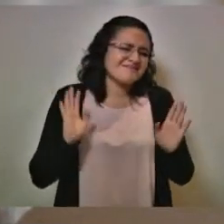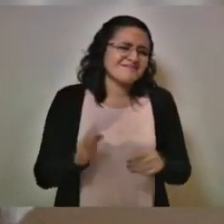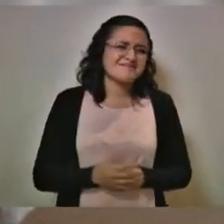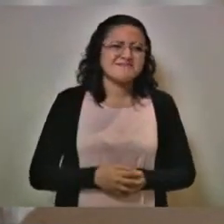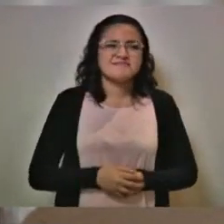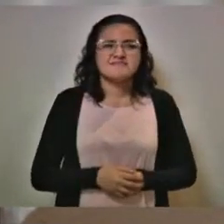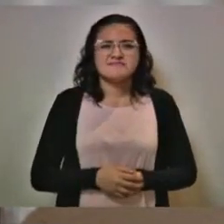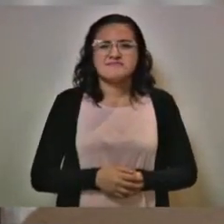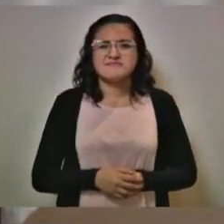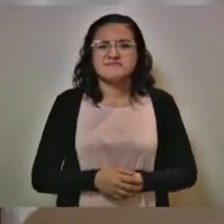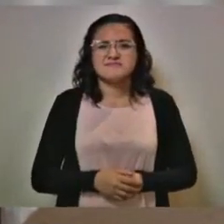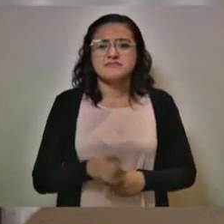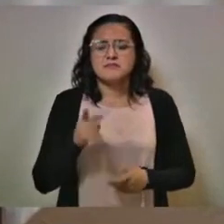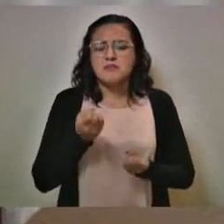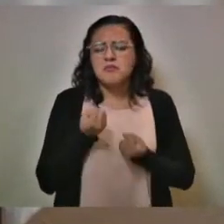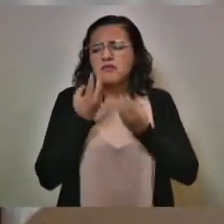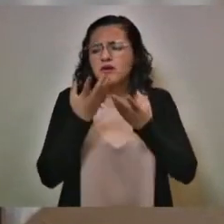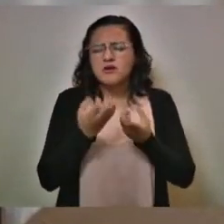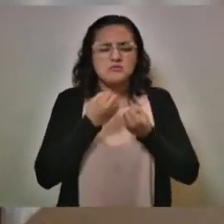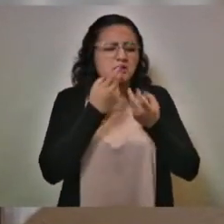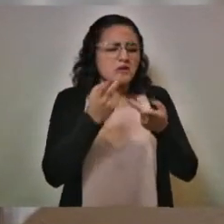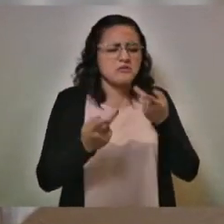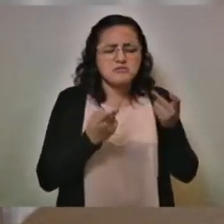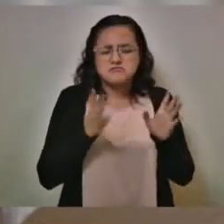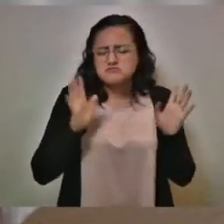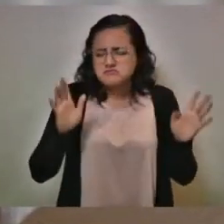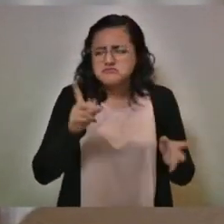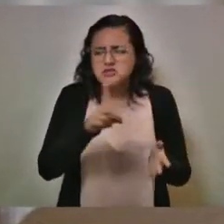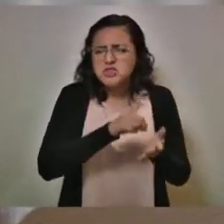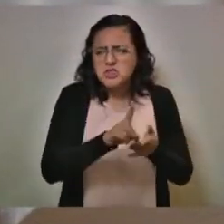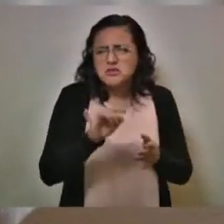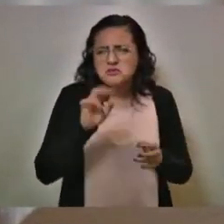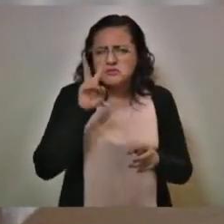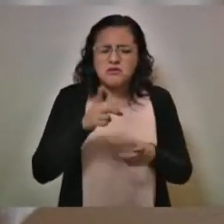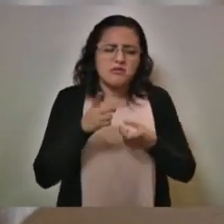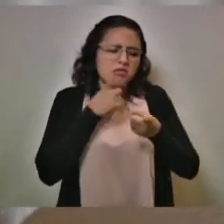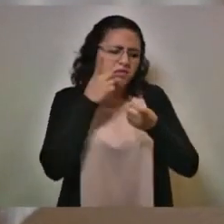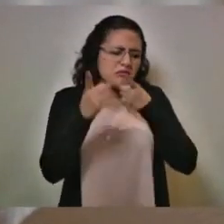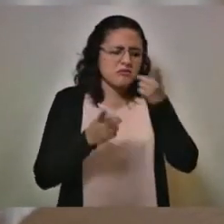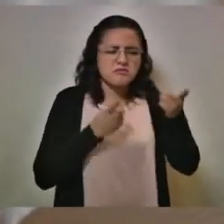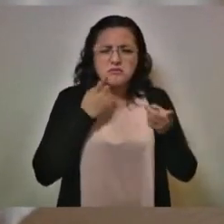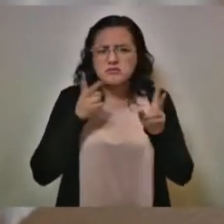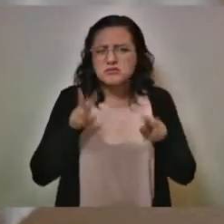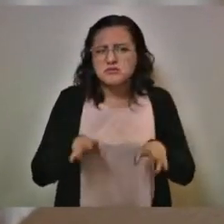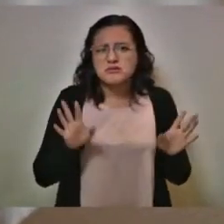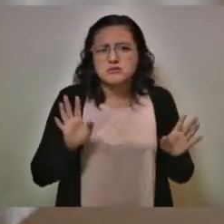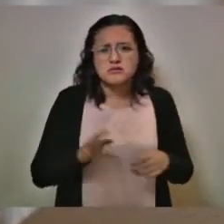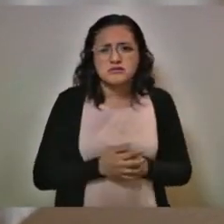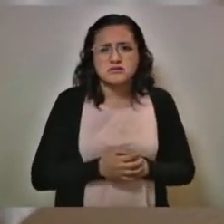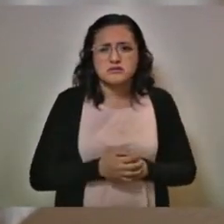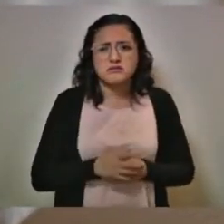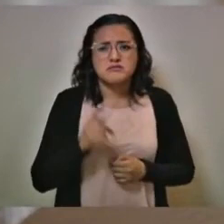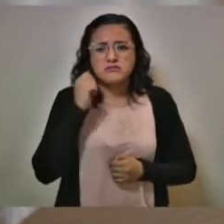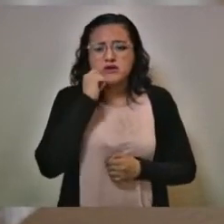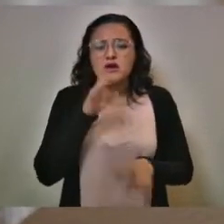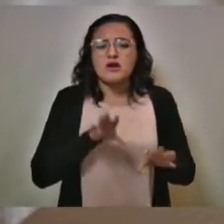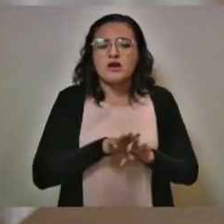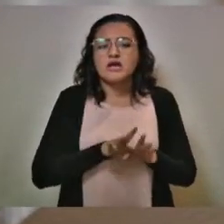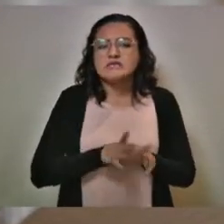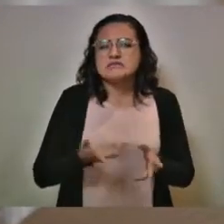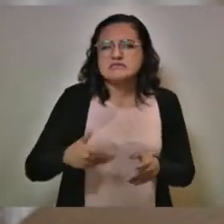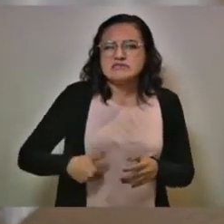hay que se expresen, tienen derecho a expresarse, aunque sea pura hiel lo que